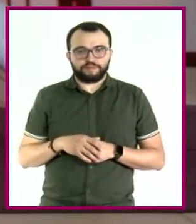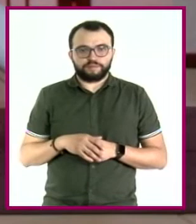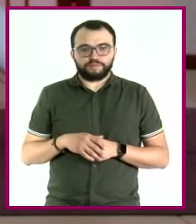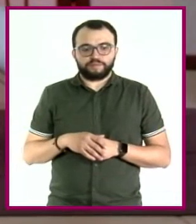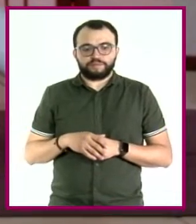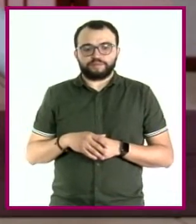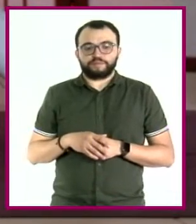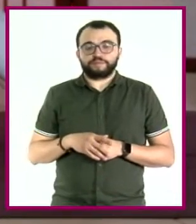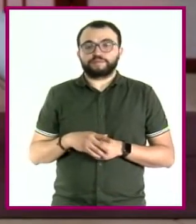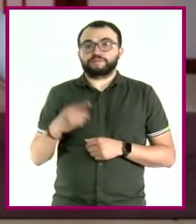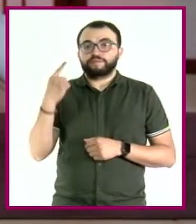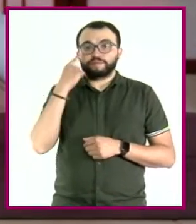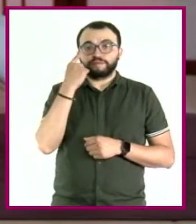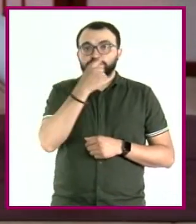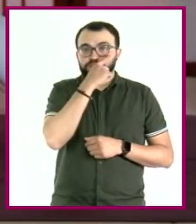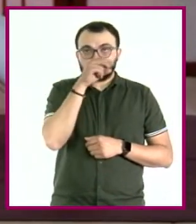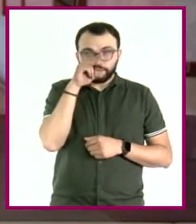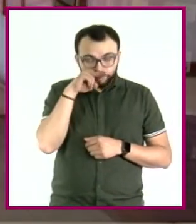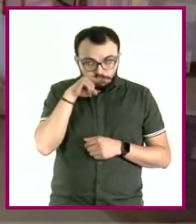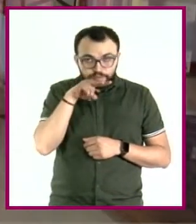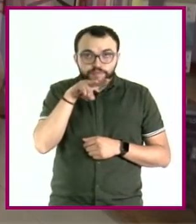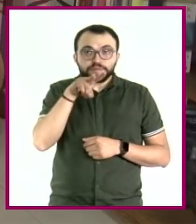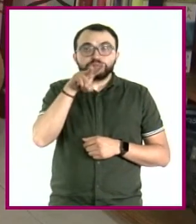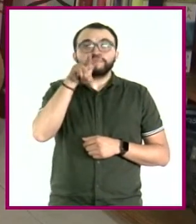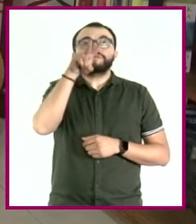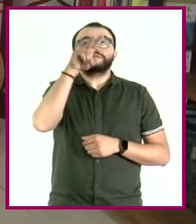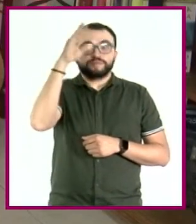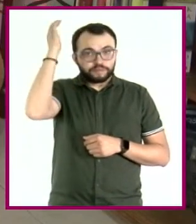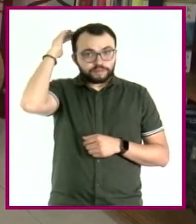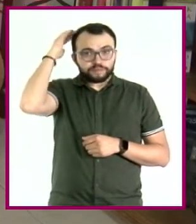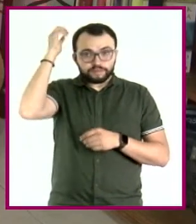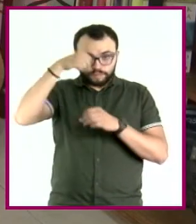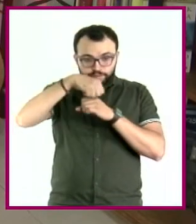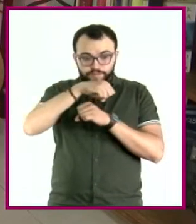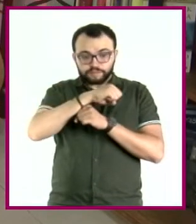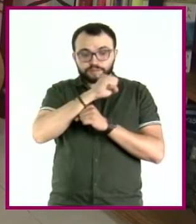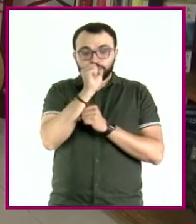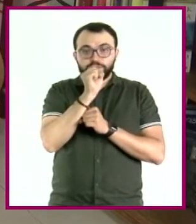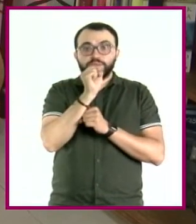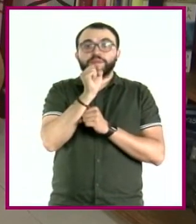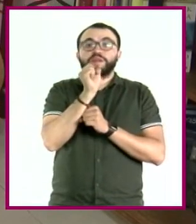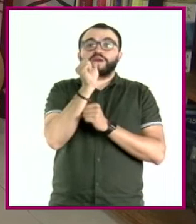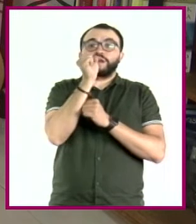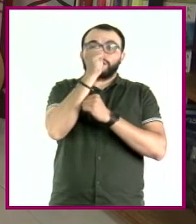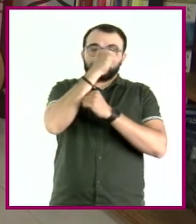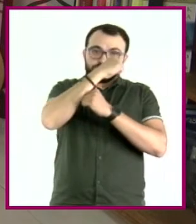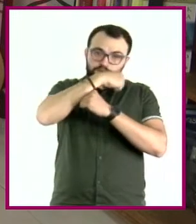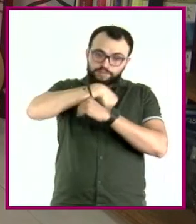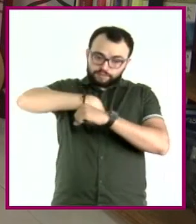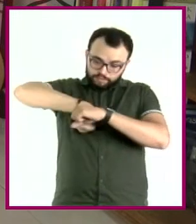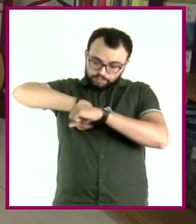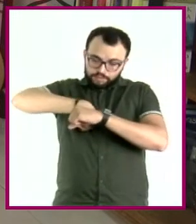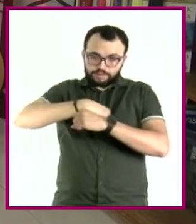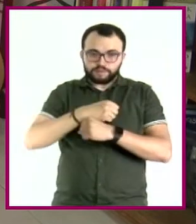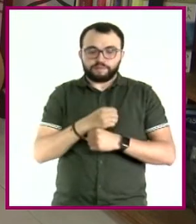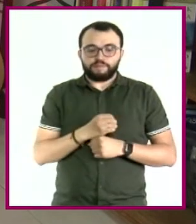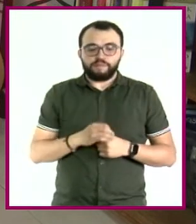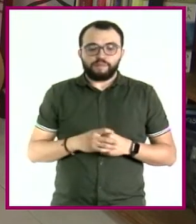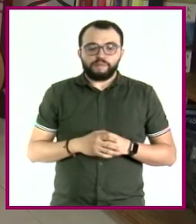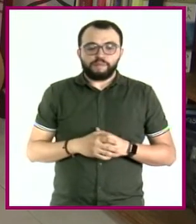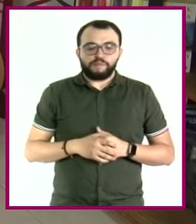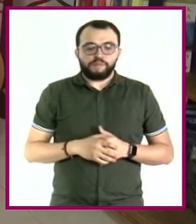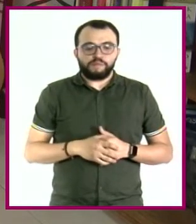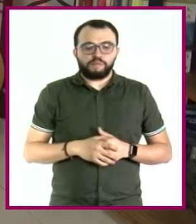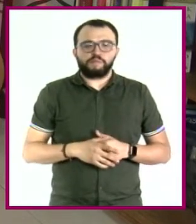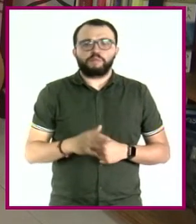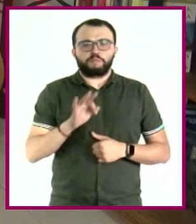frente, que no sea completamente al frente, sacando la cabeza, ni tan metida que veas el ombligo. Puedes mantenerte en